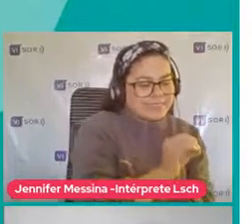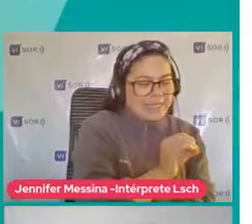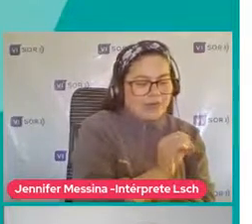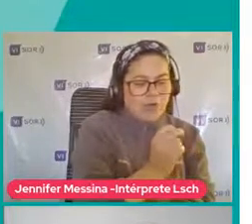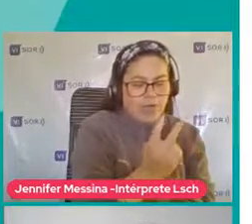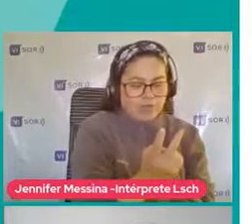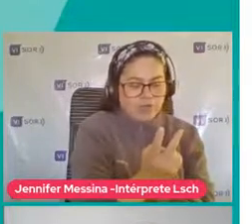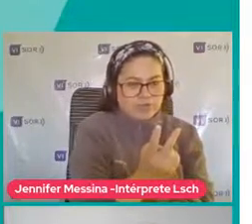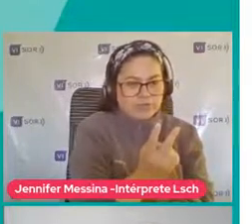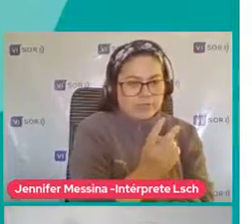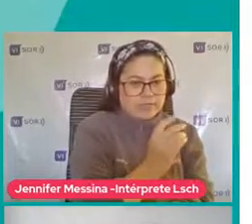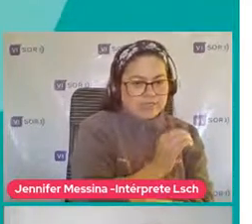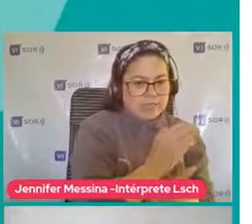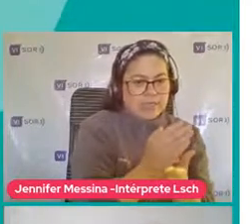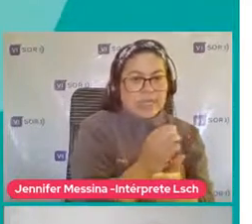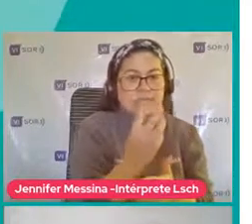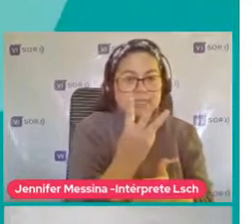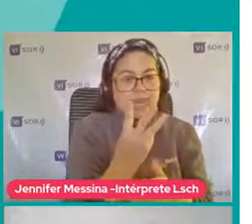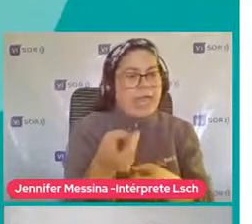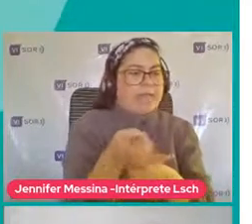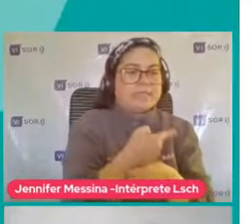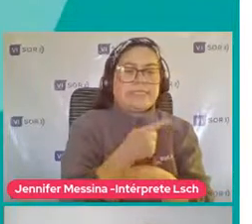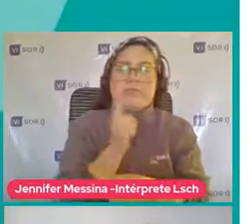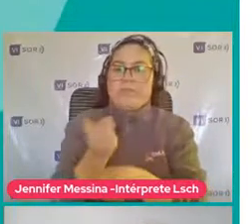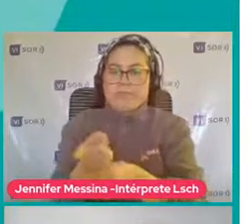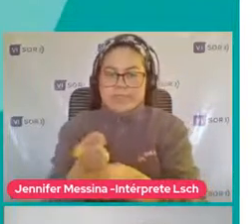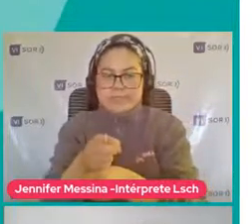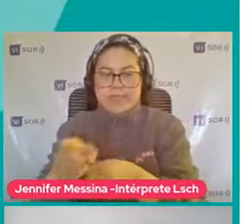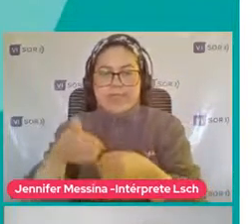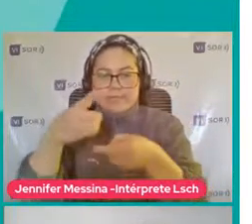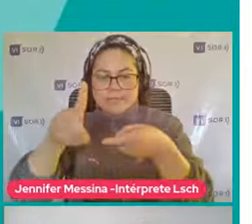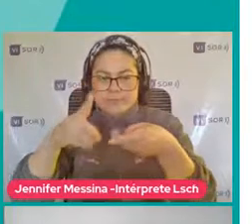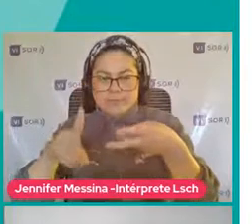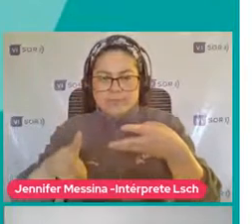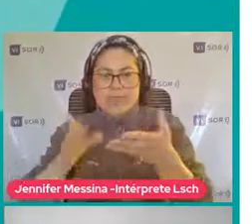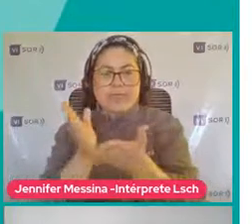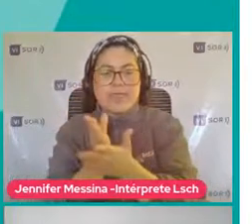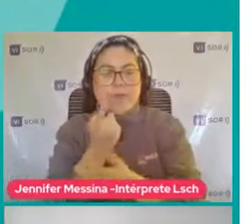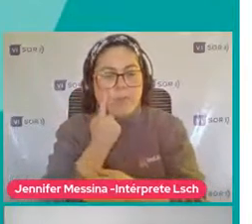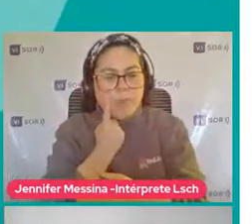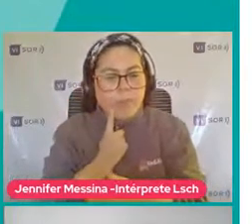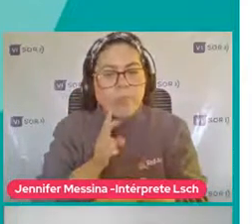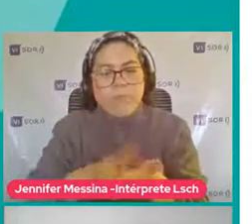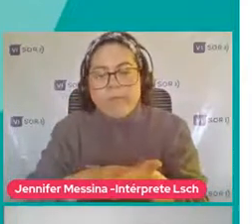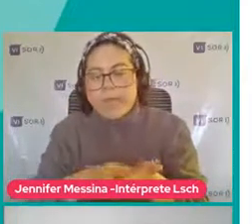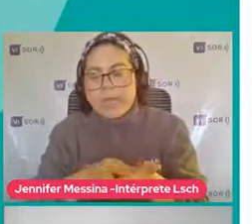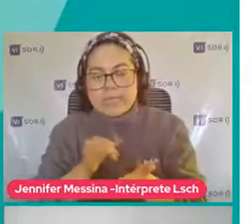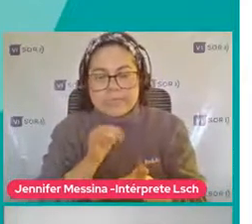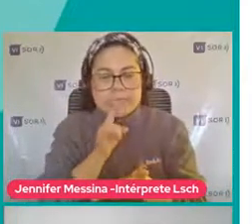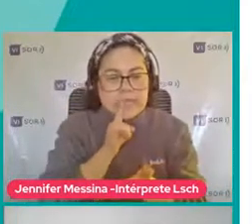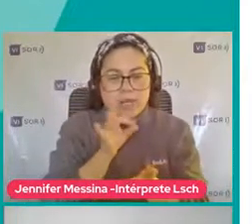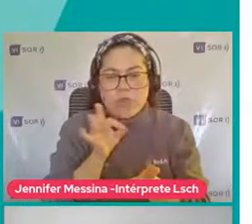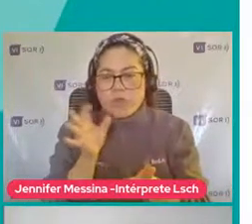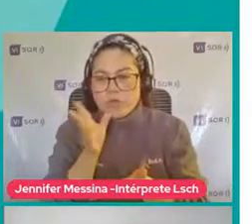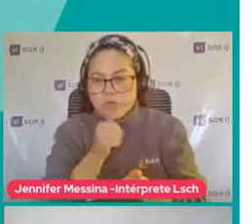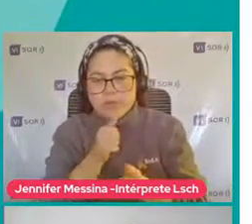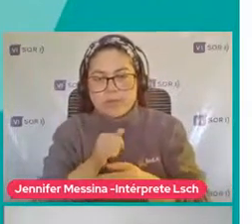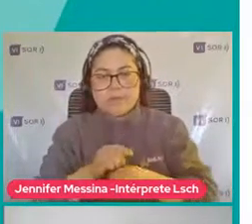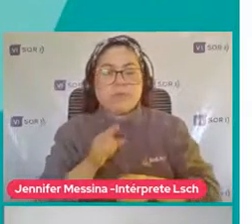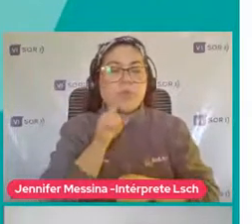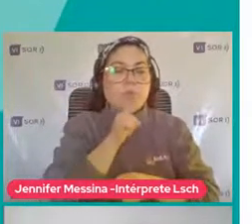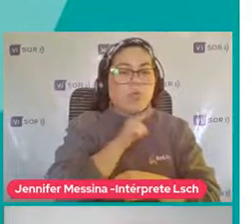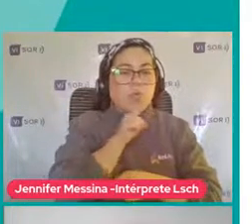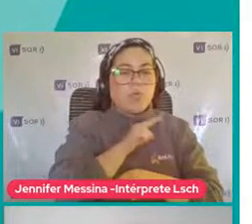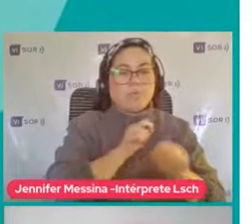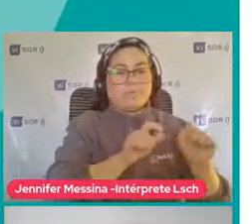O sea Ya tiene tres conductas Voy a derivar Porque es mejor Que lo descarten O que lo comprueben ¿Sí? Y por último Lo